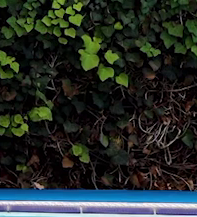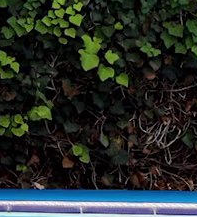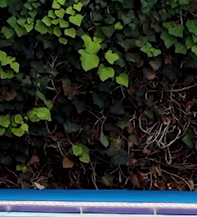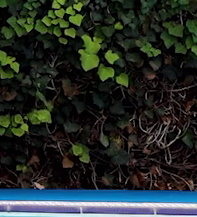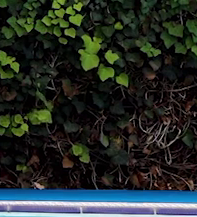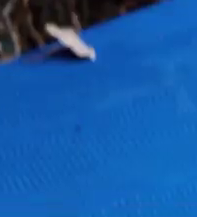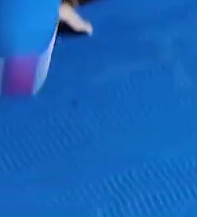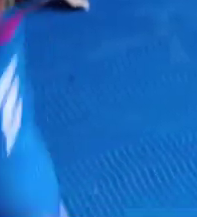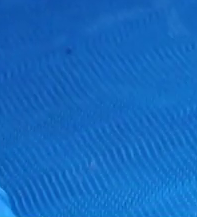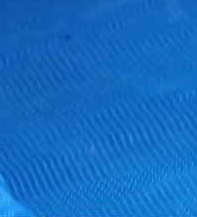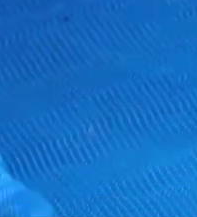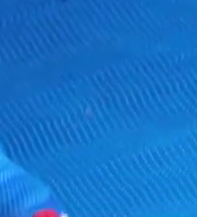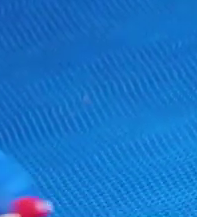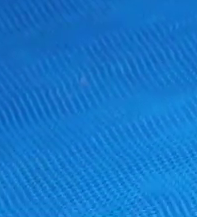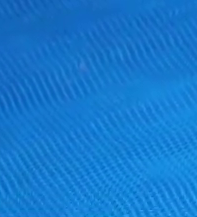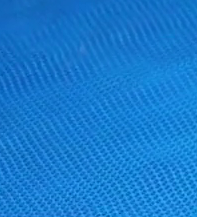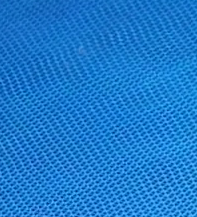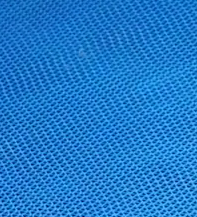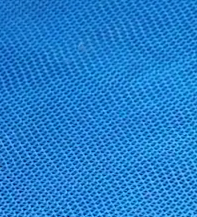a gusto